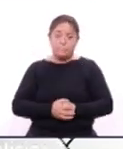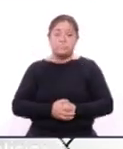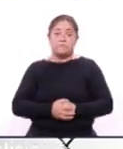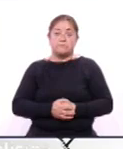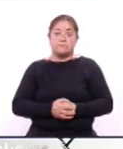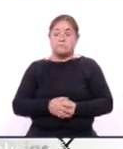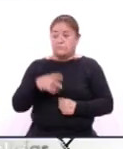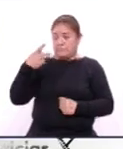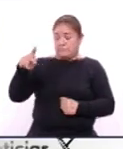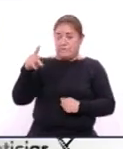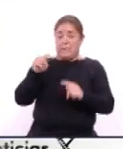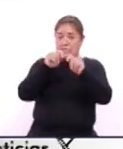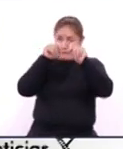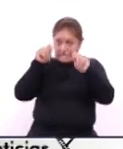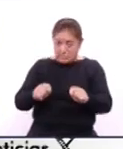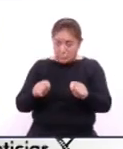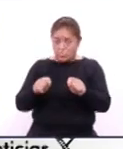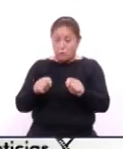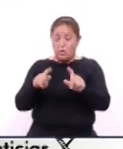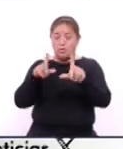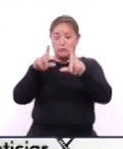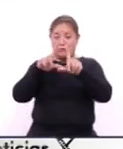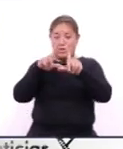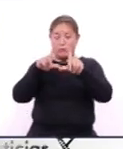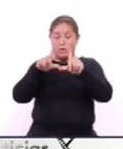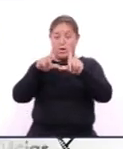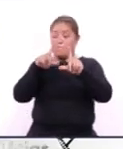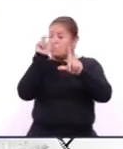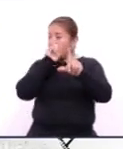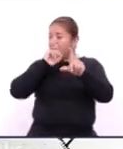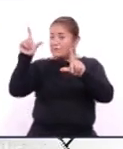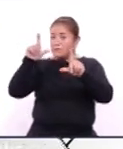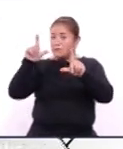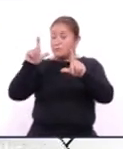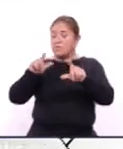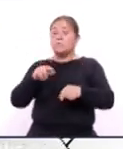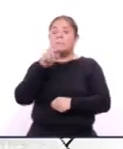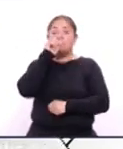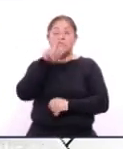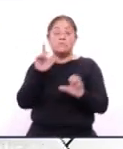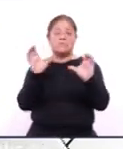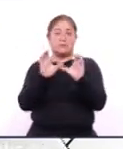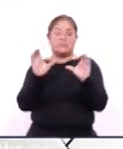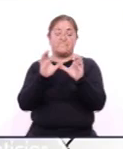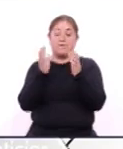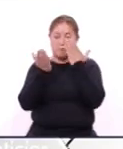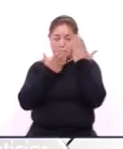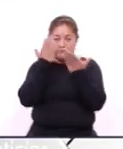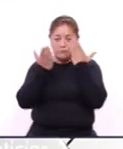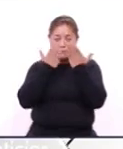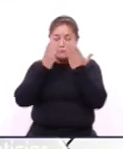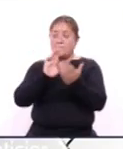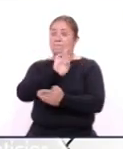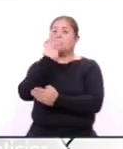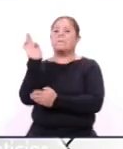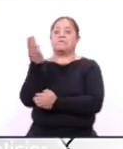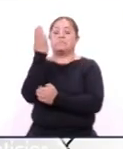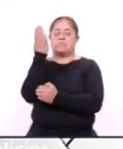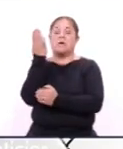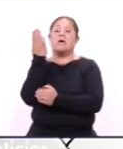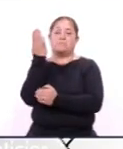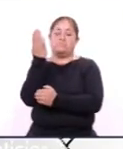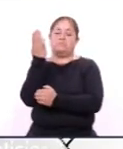correspondiente título y cédula profesional así como también el certificado de estudios de la maestría de la que